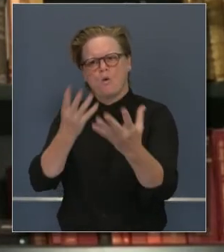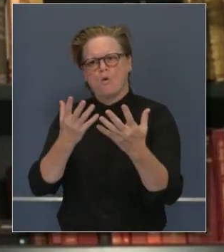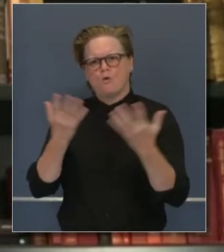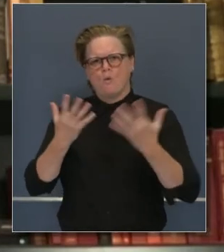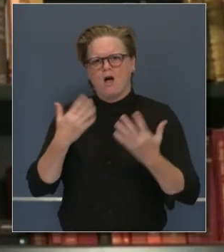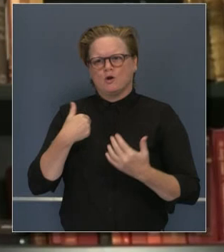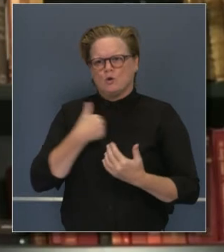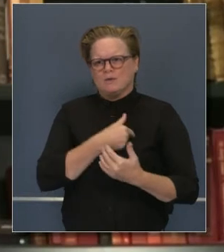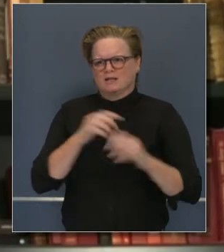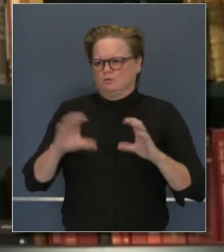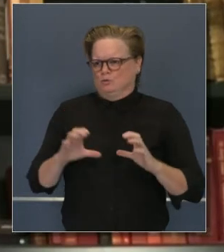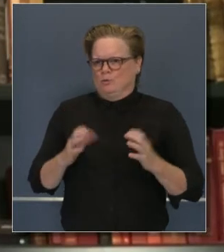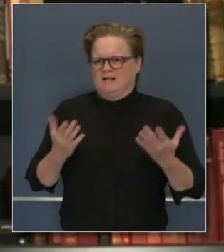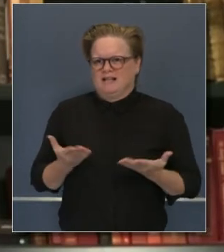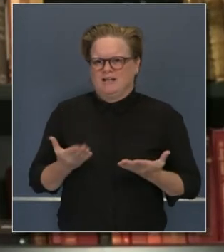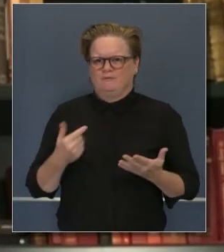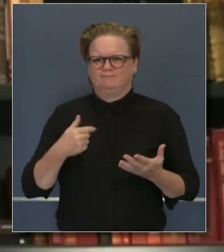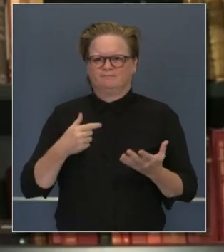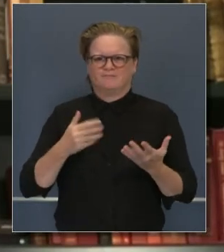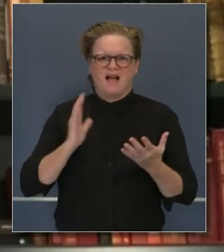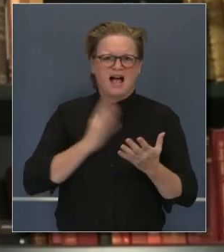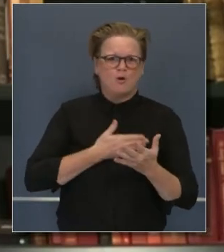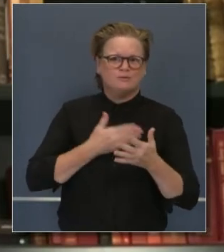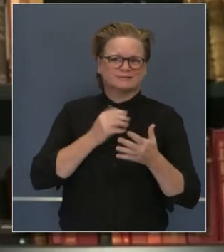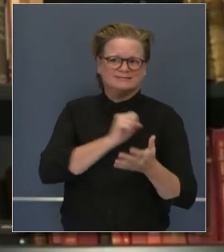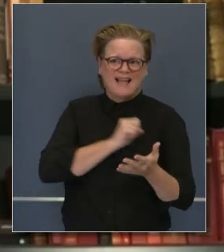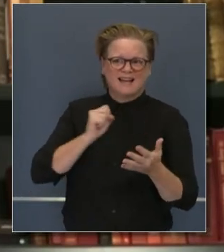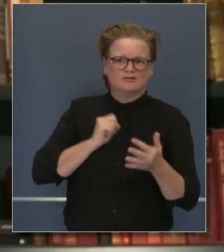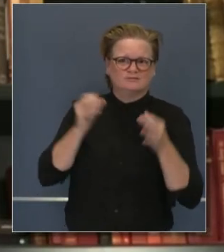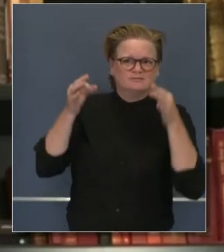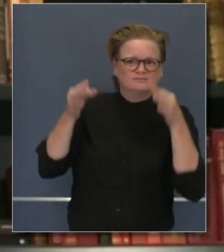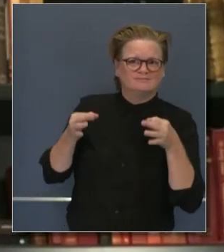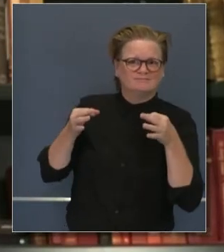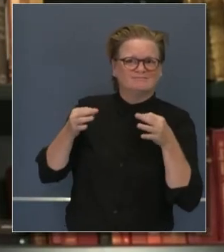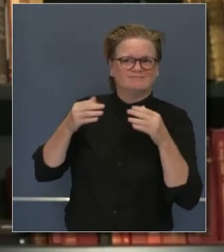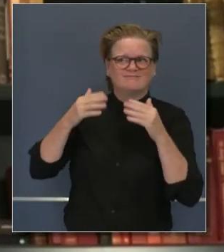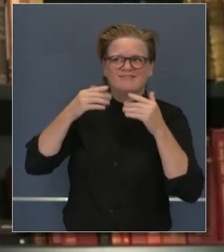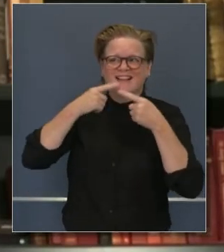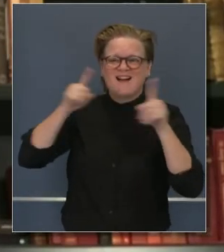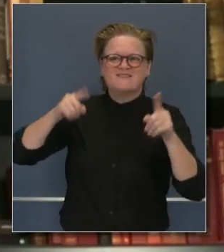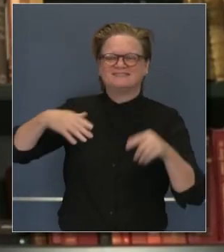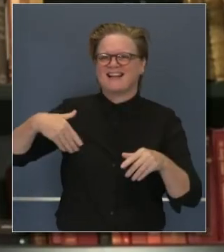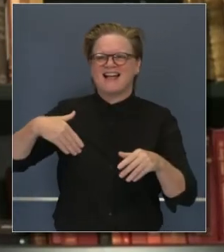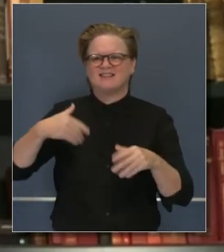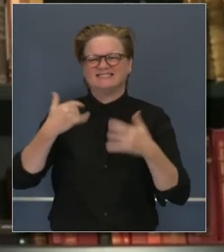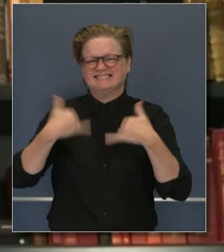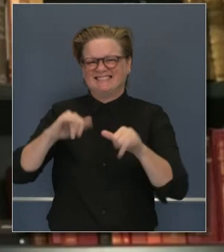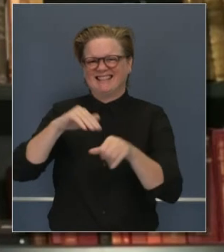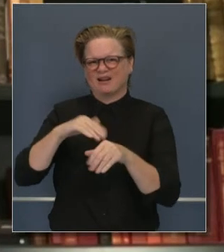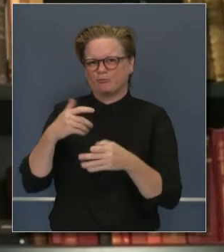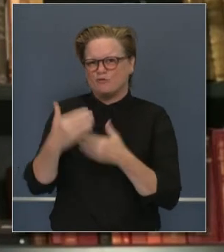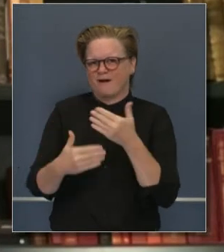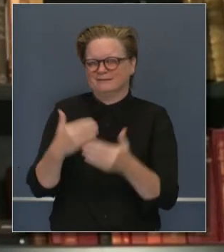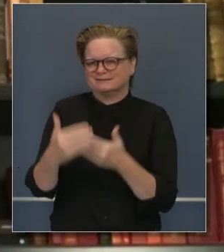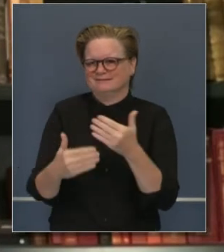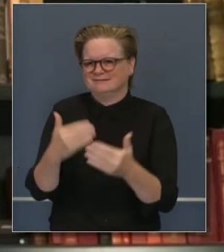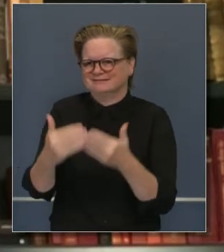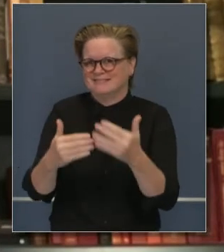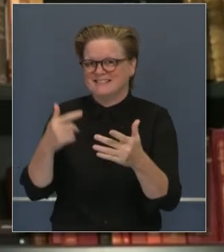situación en cuanto a opciones para el Senado. Esta decisión no se ha tomado, pero se ha logrado cierto avance